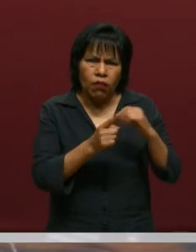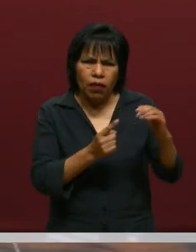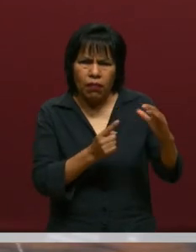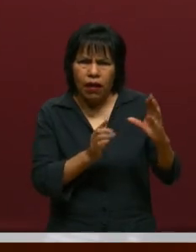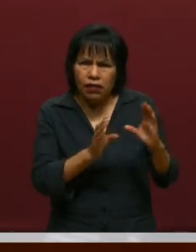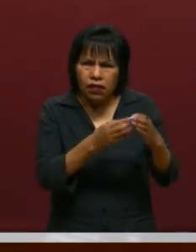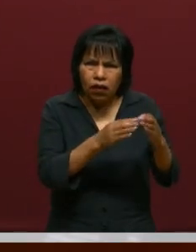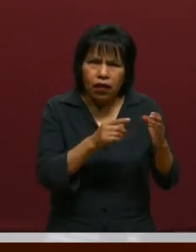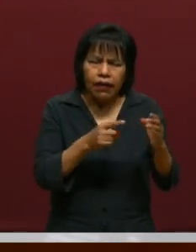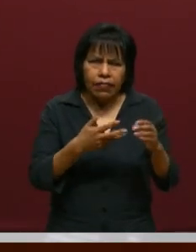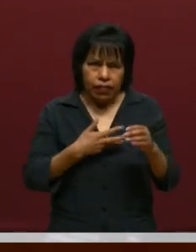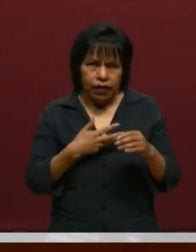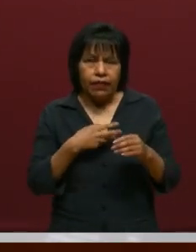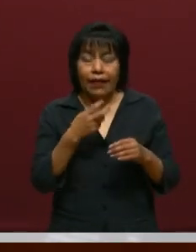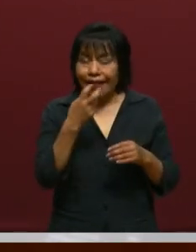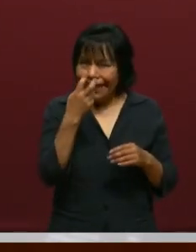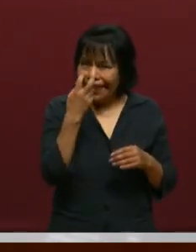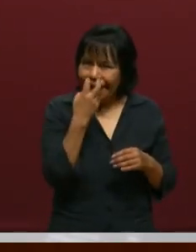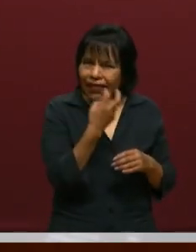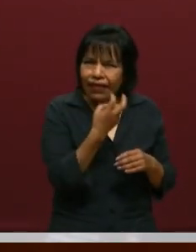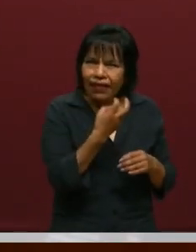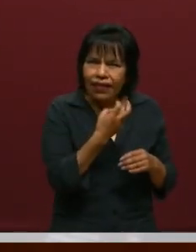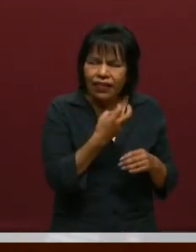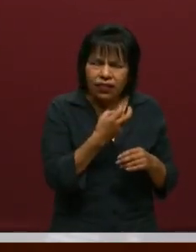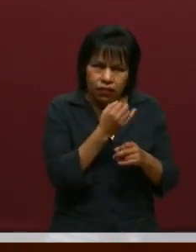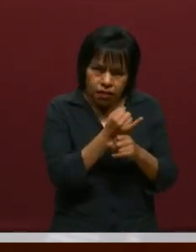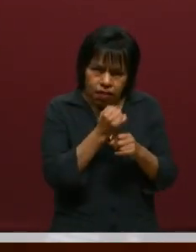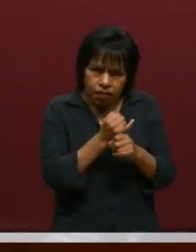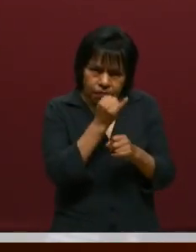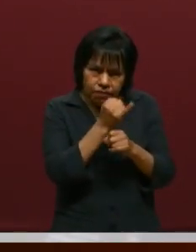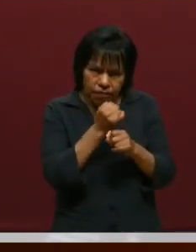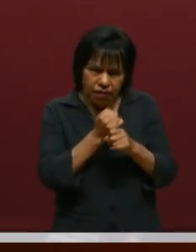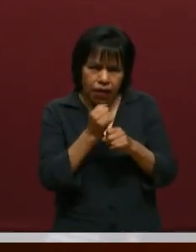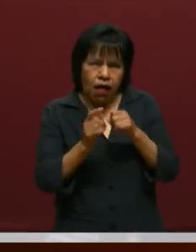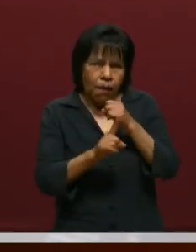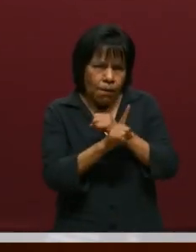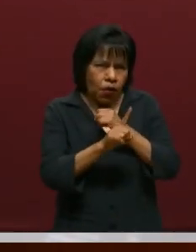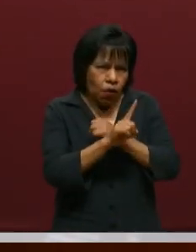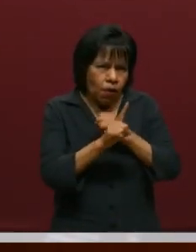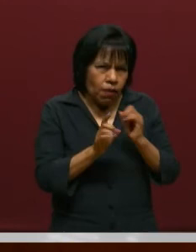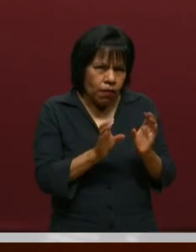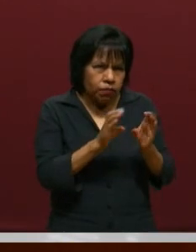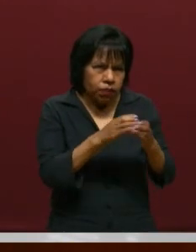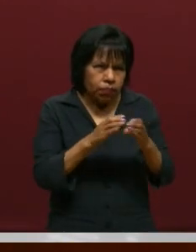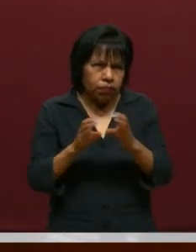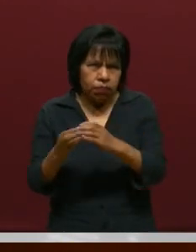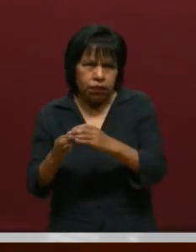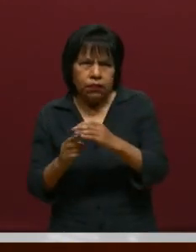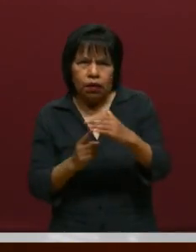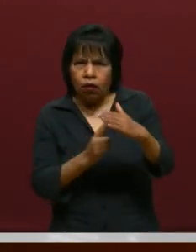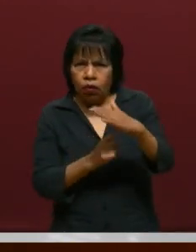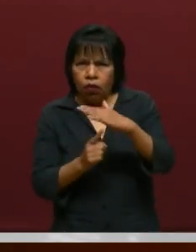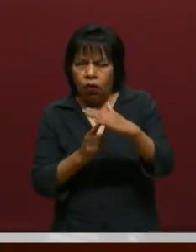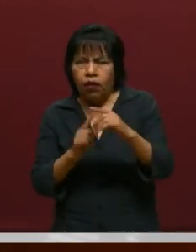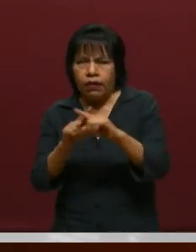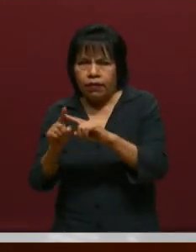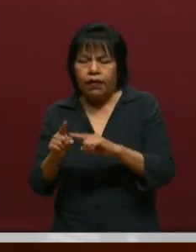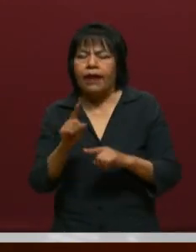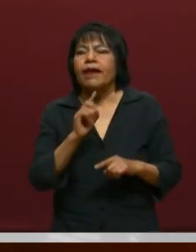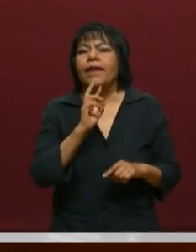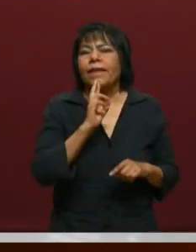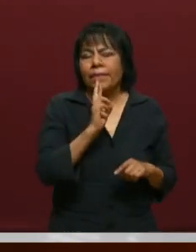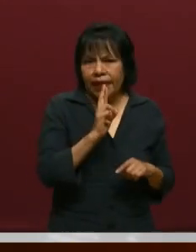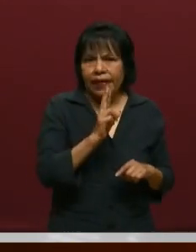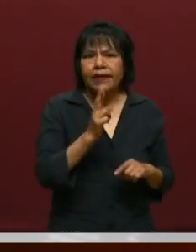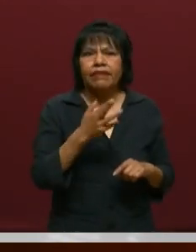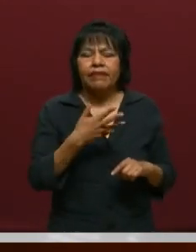secretario y fue algo que marcó bastante, la indagación de los problemas en sus contextos. Entonces, debemos dar respuesta, debemos